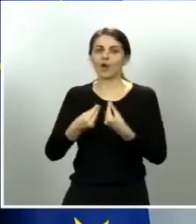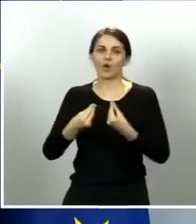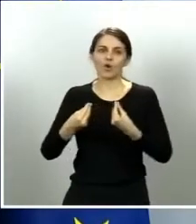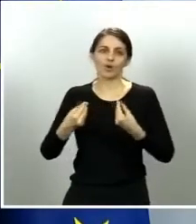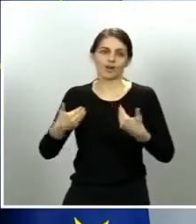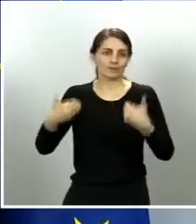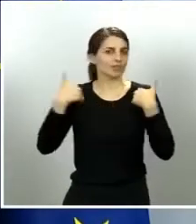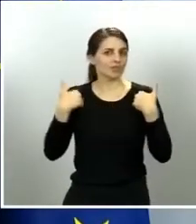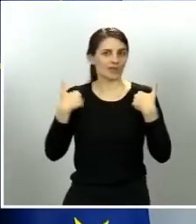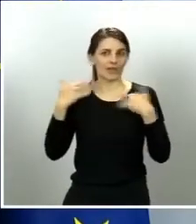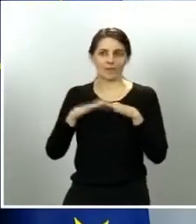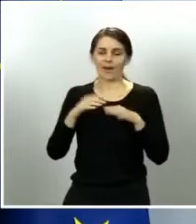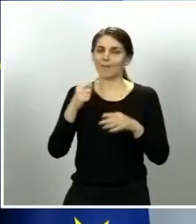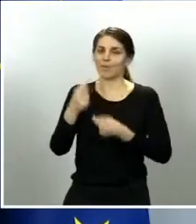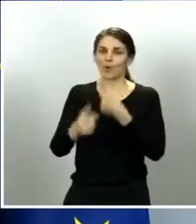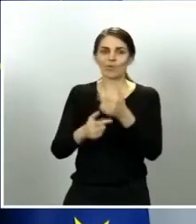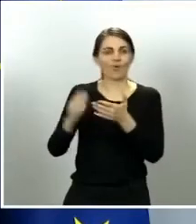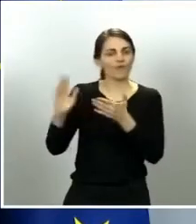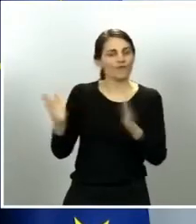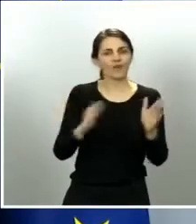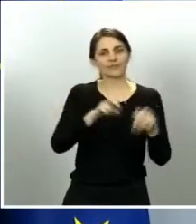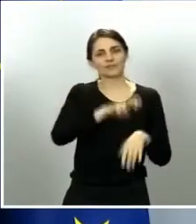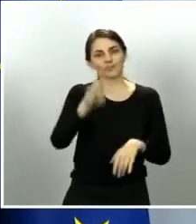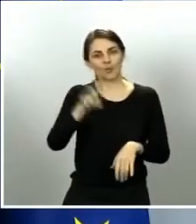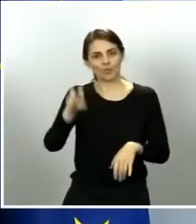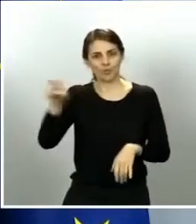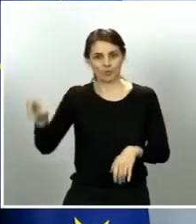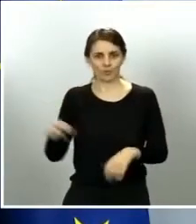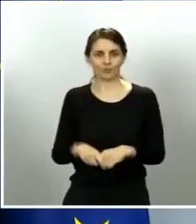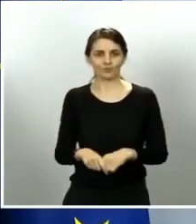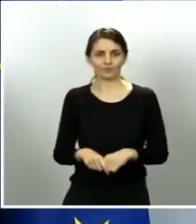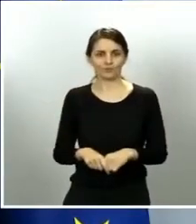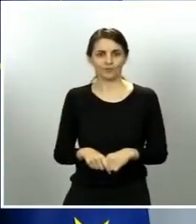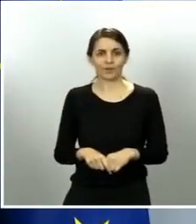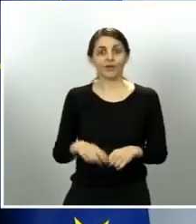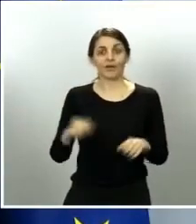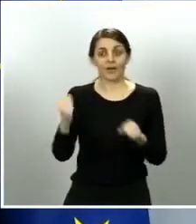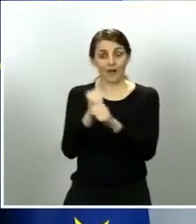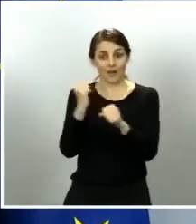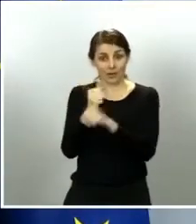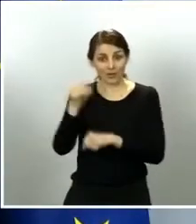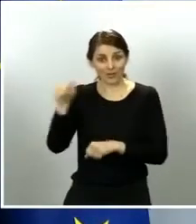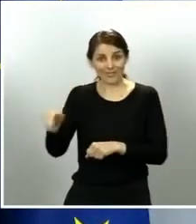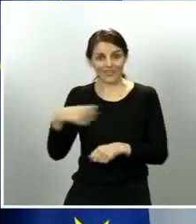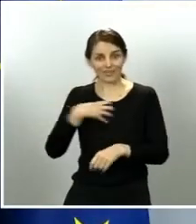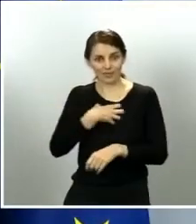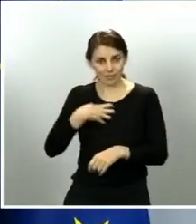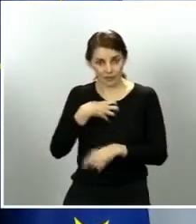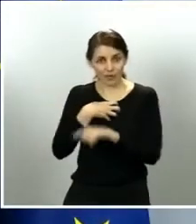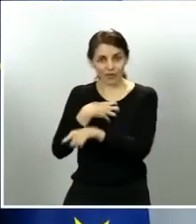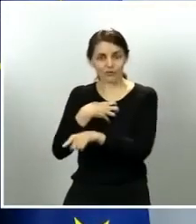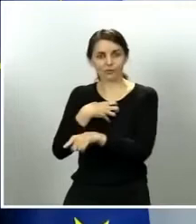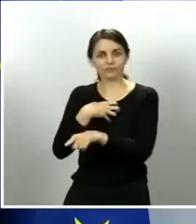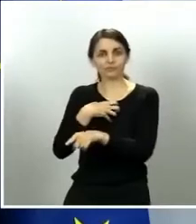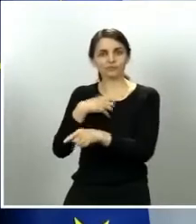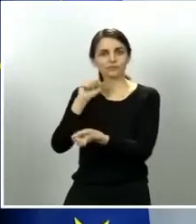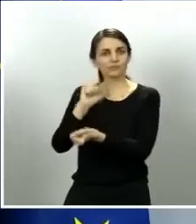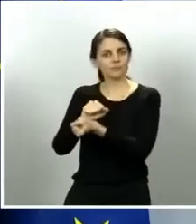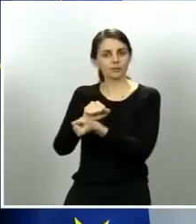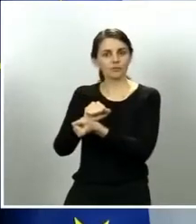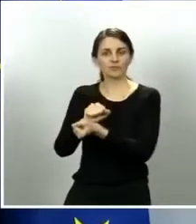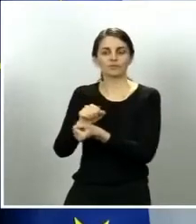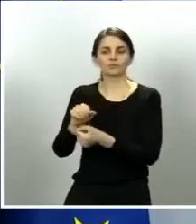términos. Bueno, quiero decir que esta labor pedagógica, este trabajo importante ha conllevado en prisión con evidentemente es una circunstancia